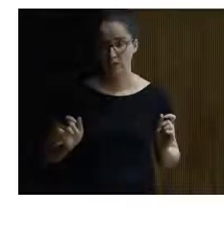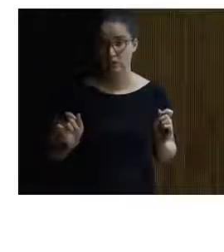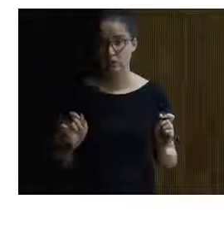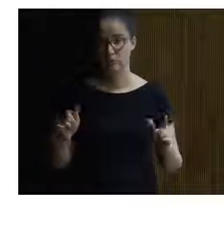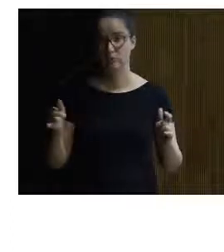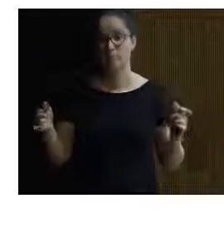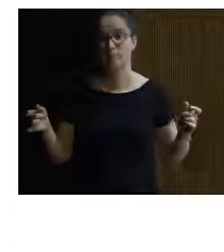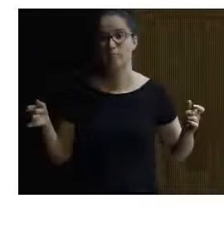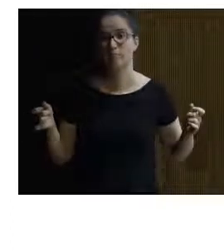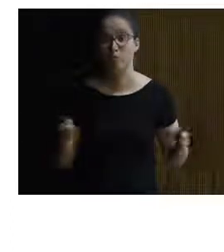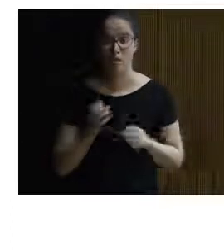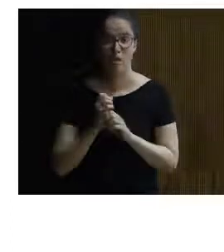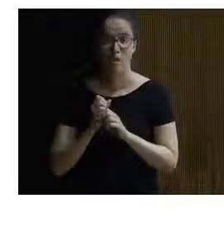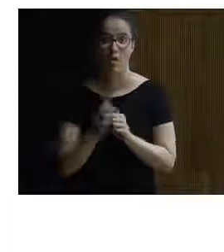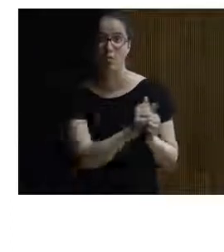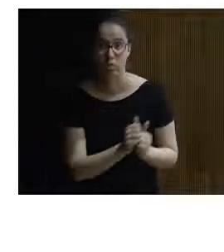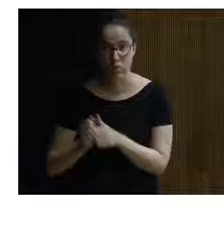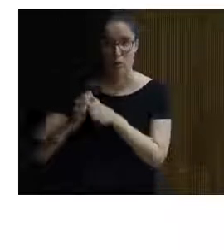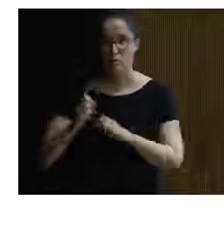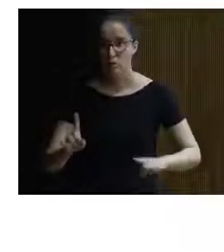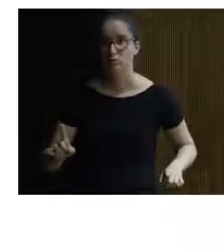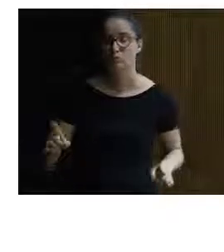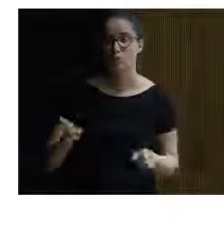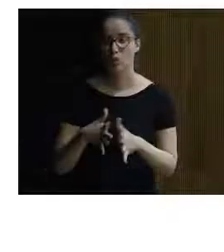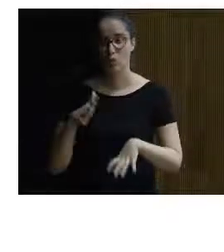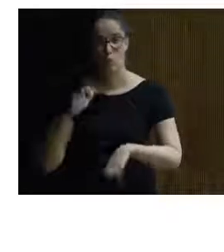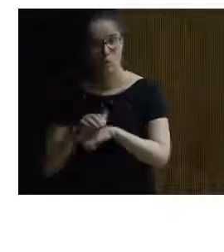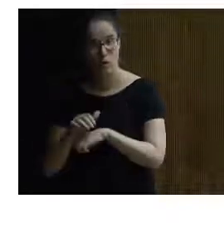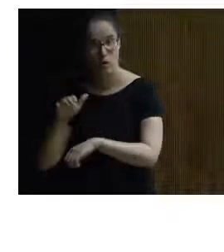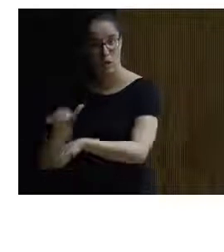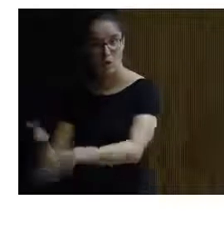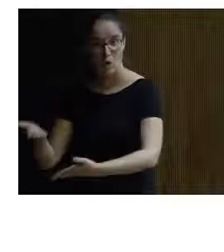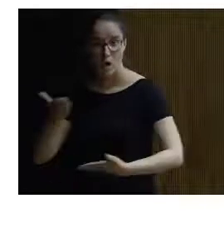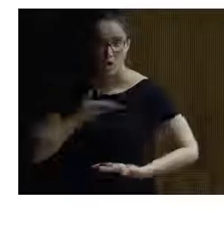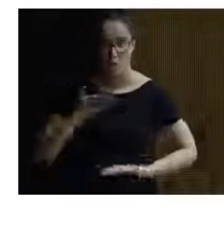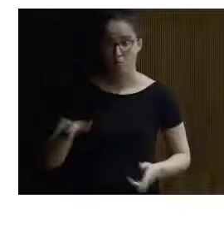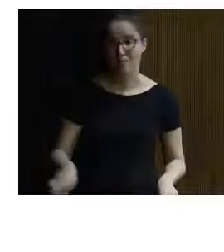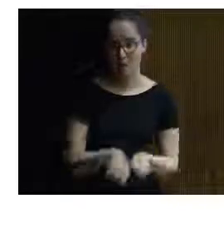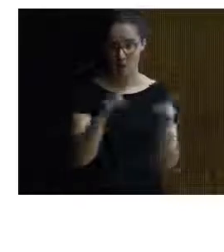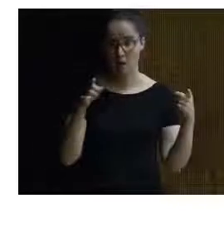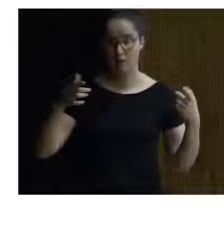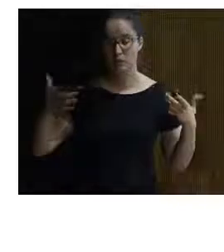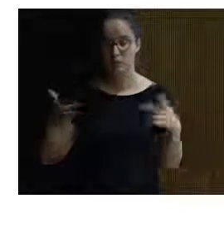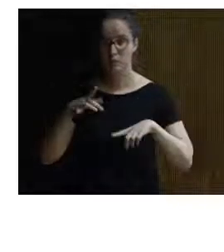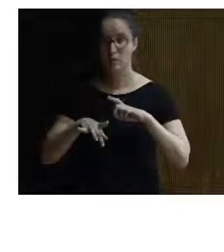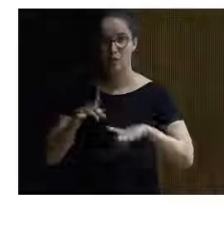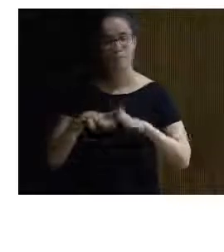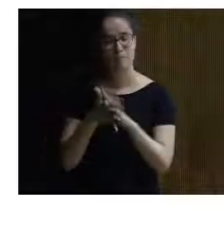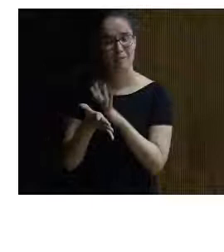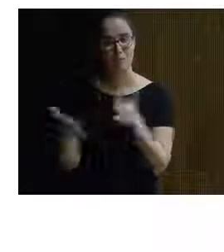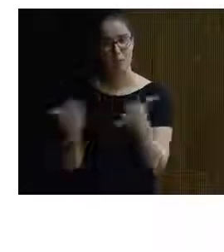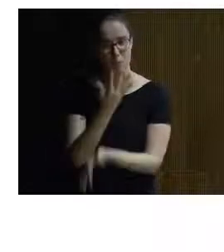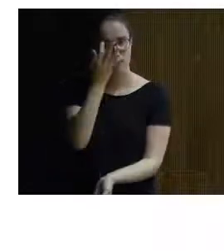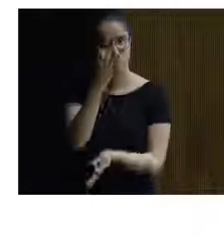puede ser totalmente dependiente o ir con un amigo y que le ayude a subir el peldaño y no importarle. Entonces, bueno, pues somos muy realistas y